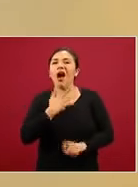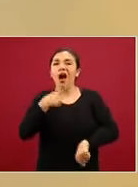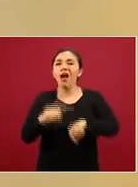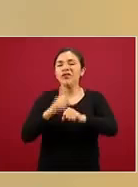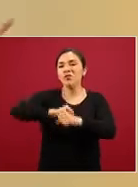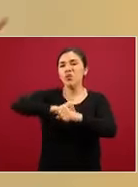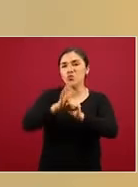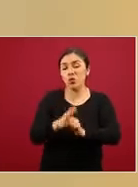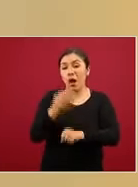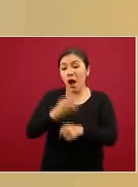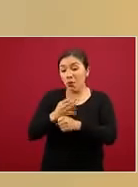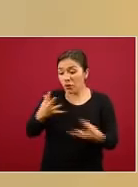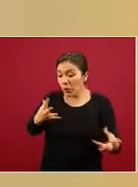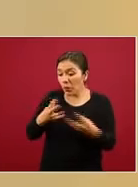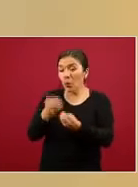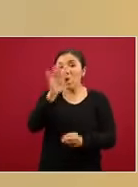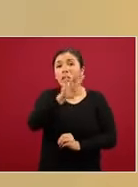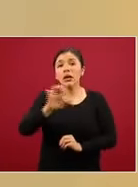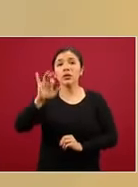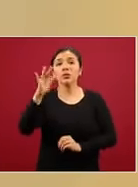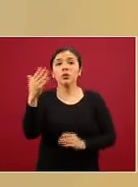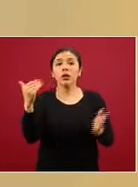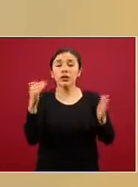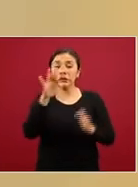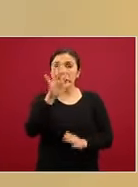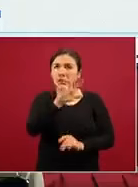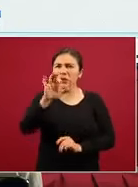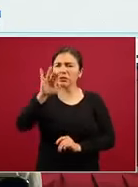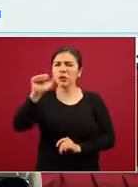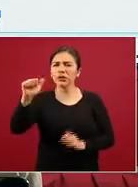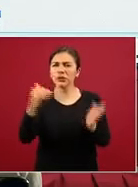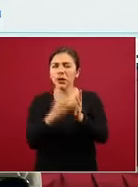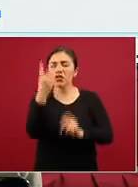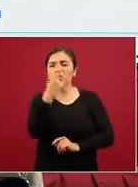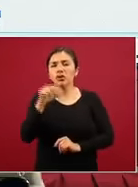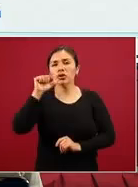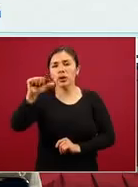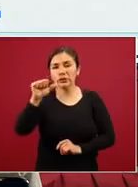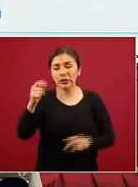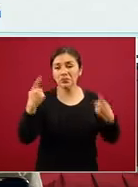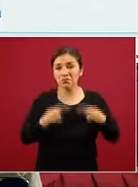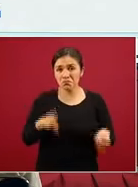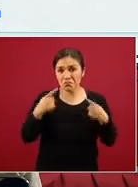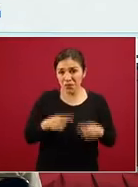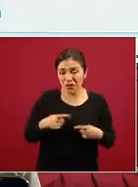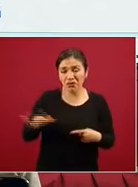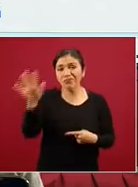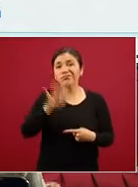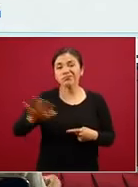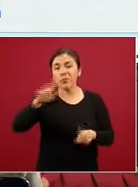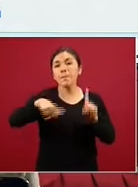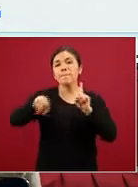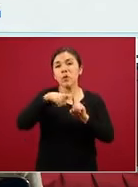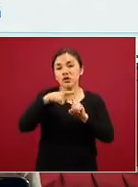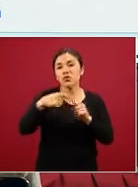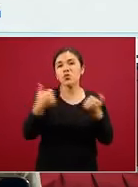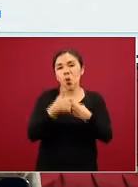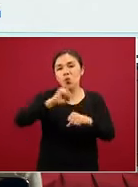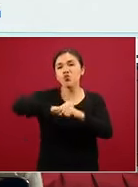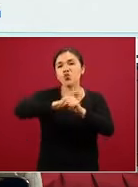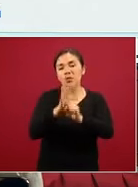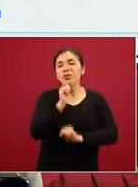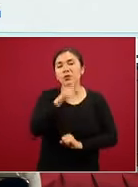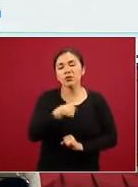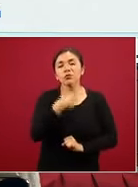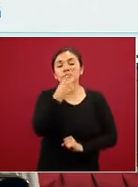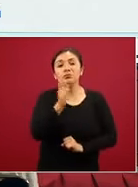en el acumulado serían quinientos cincuenta y seis mil doscientos dieciséis. De manera positiva también comentar